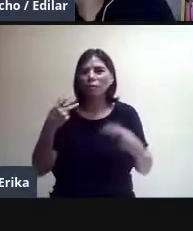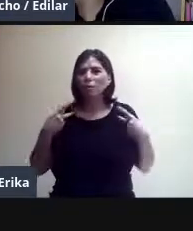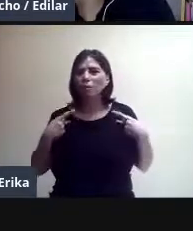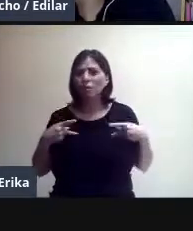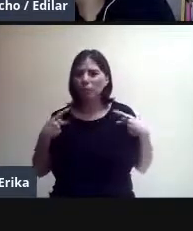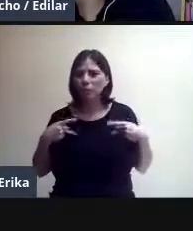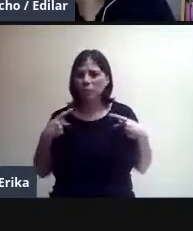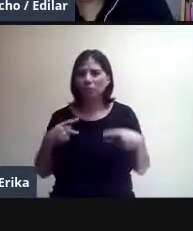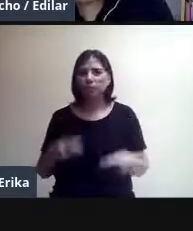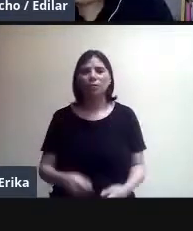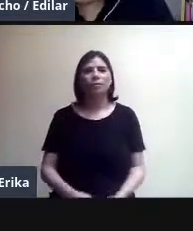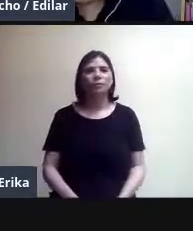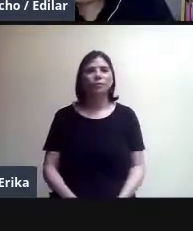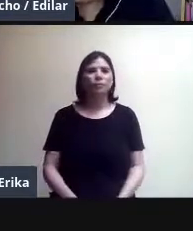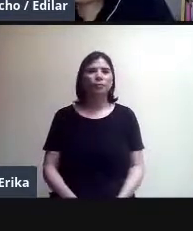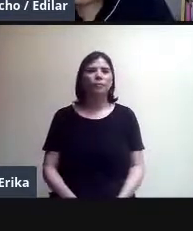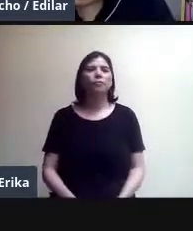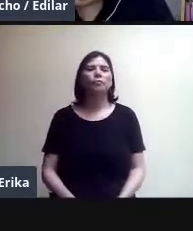Ok.